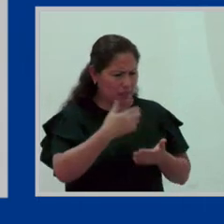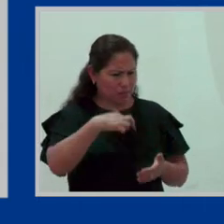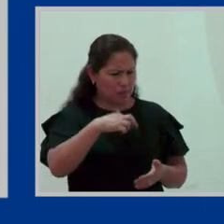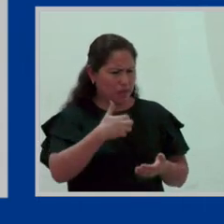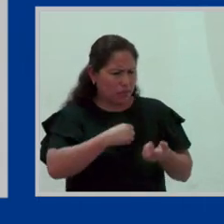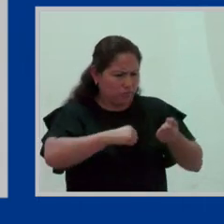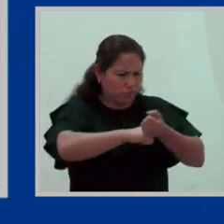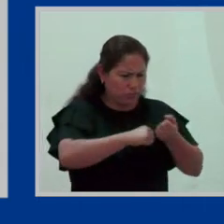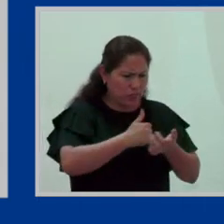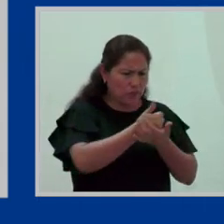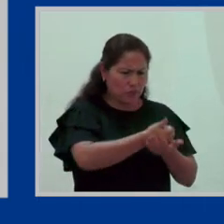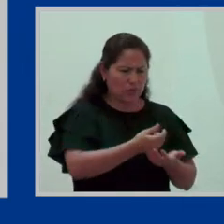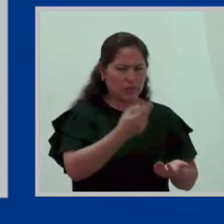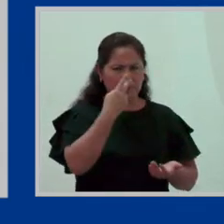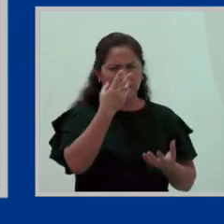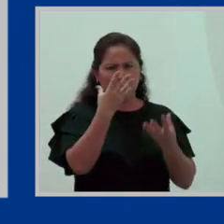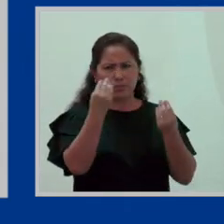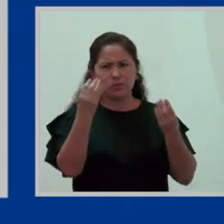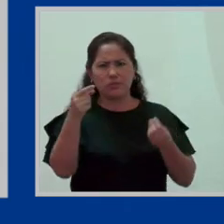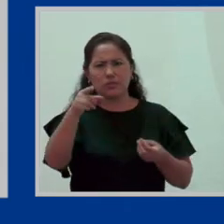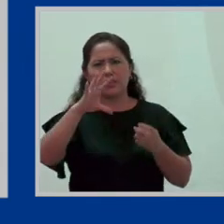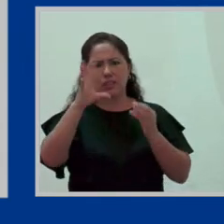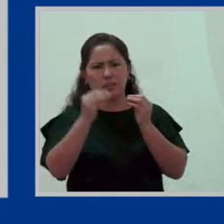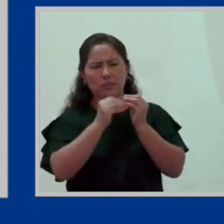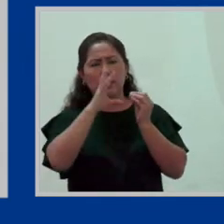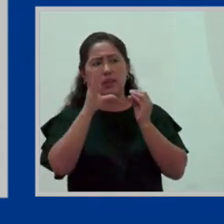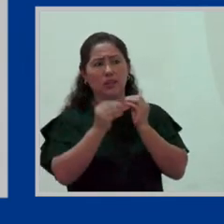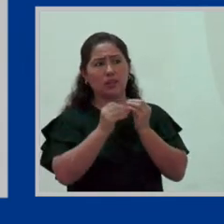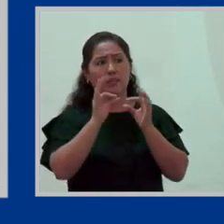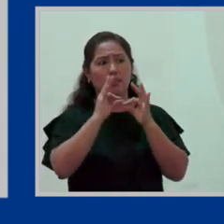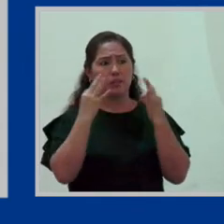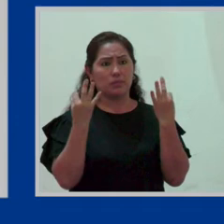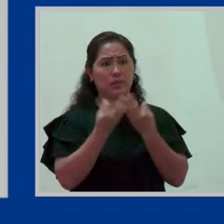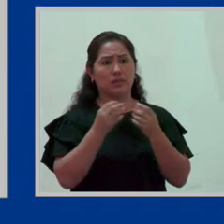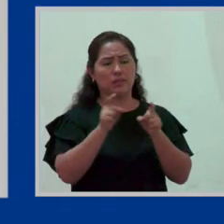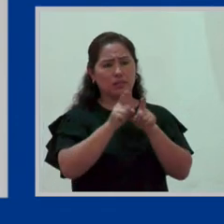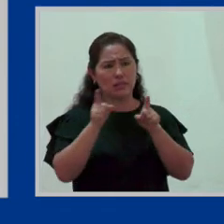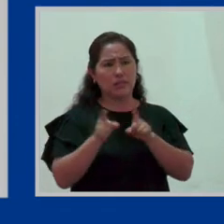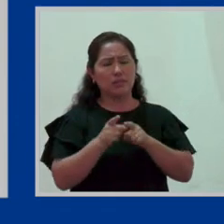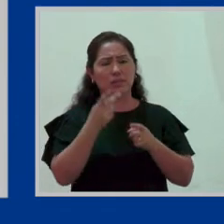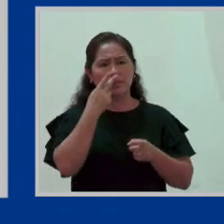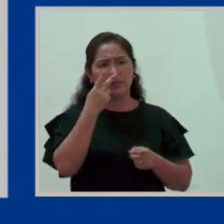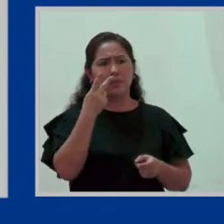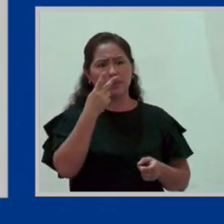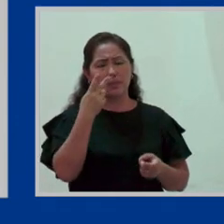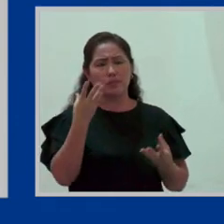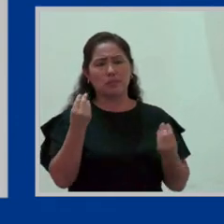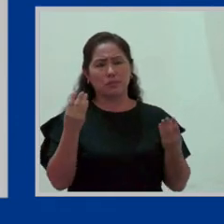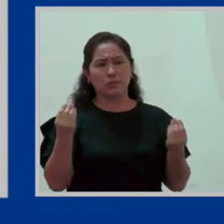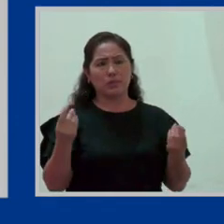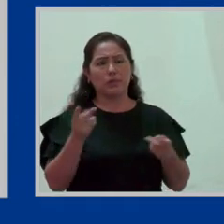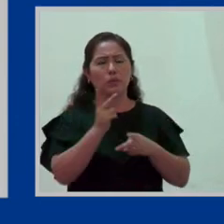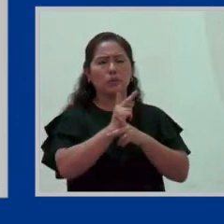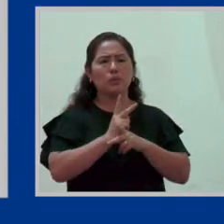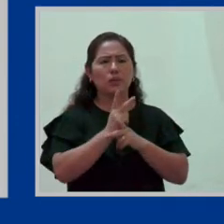Tenemos otra realidad, un incremento de las familias monoparentales también y por eso es que un sistema nacional de cuidado se hace indispensable